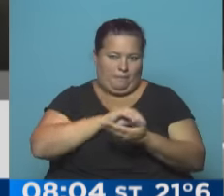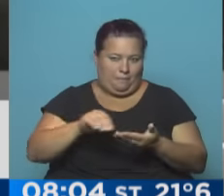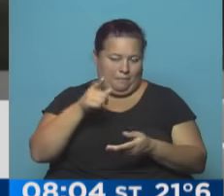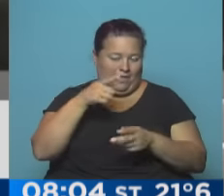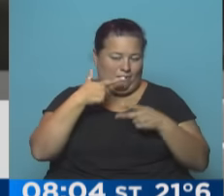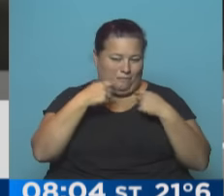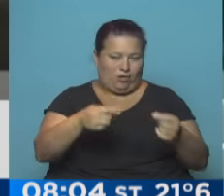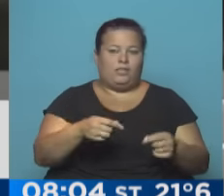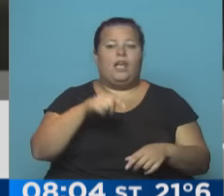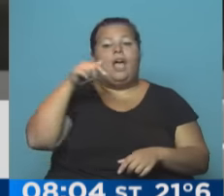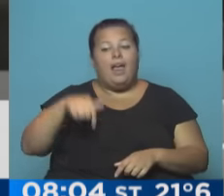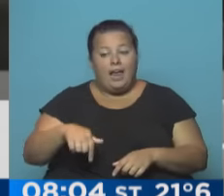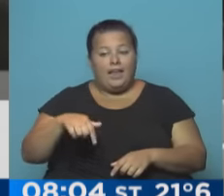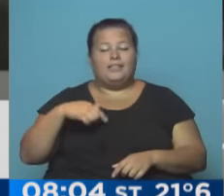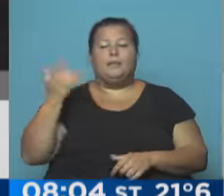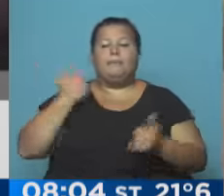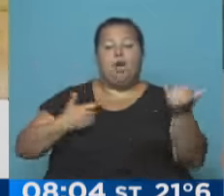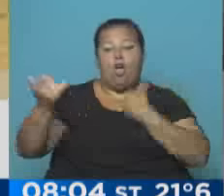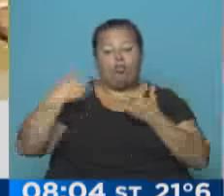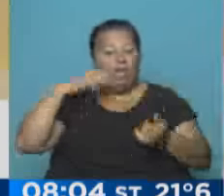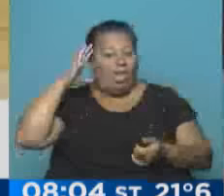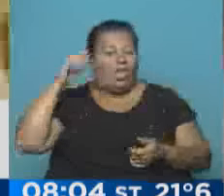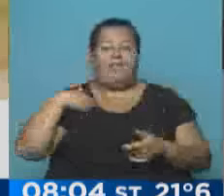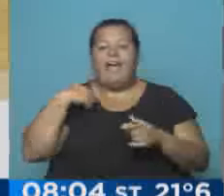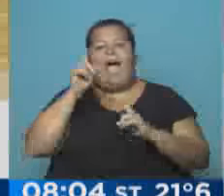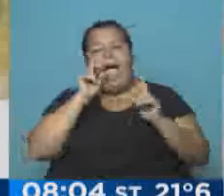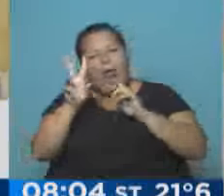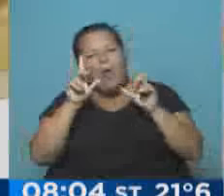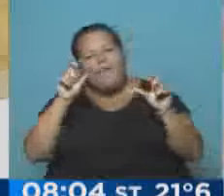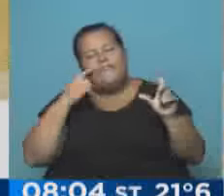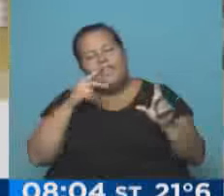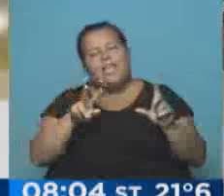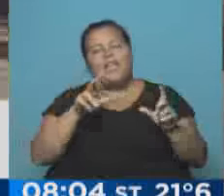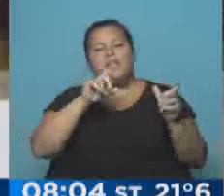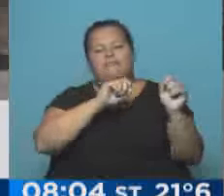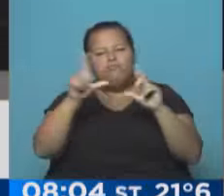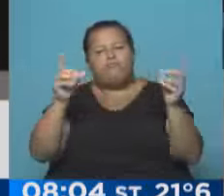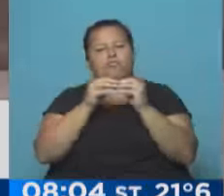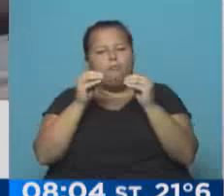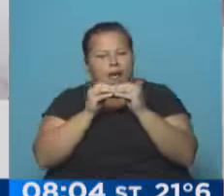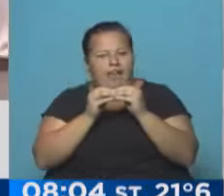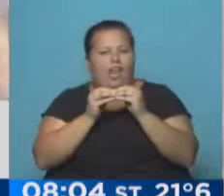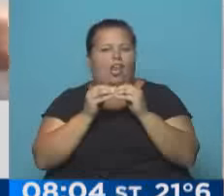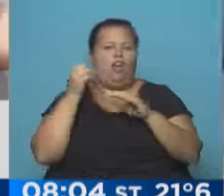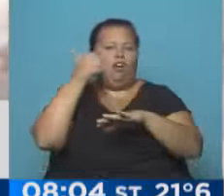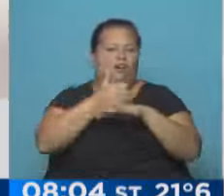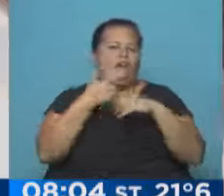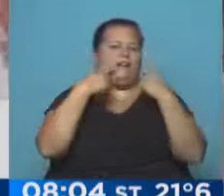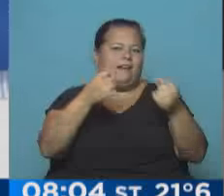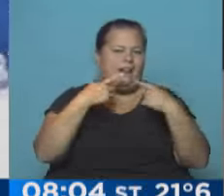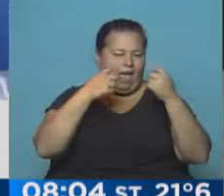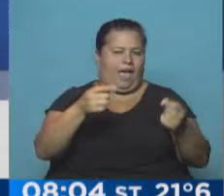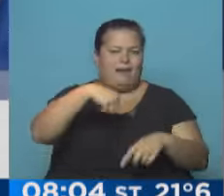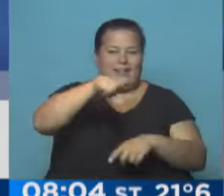En este caso, lo que me han contado, estuve acá, vi algunas fotografías de compañeros que estuvieron reclamando